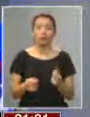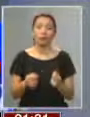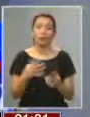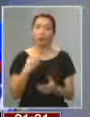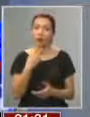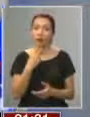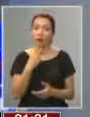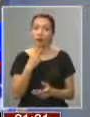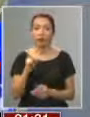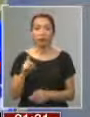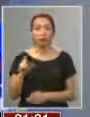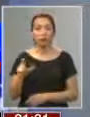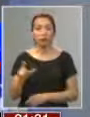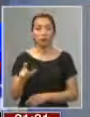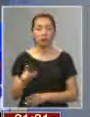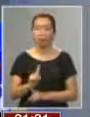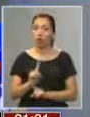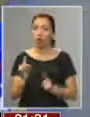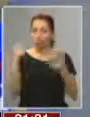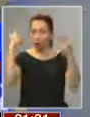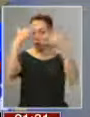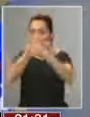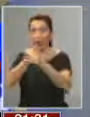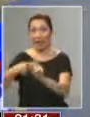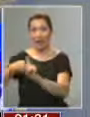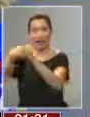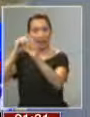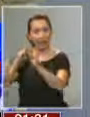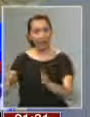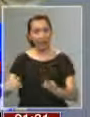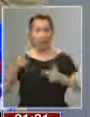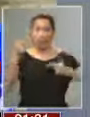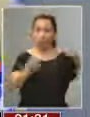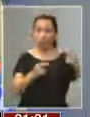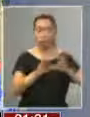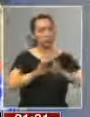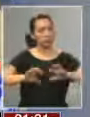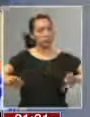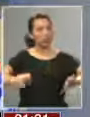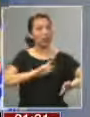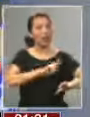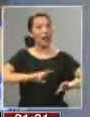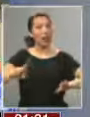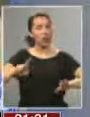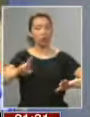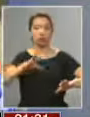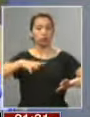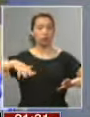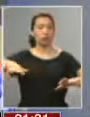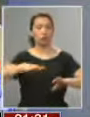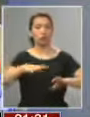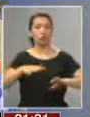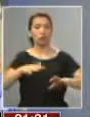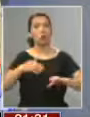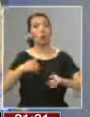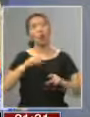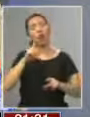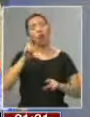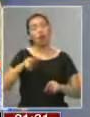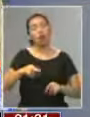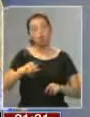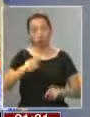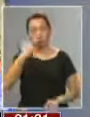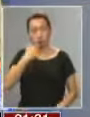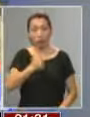hoy día los DC, que no hay que confundir la Iglesia con la política. La religión es una visión trascendente, yo lo considero un don, yo soy